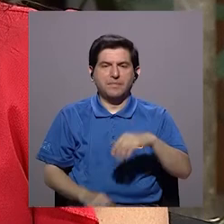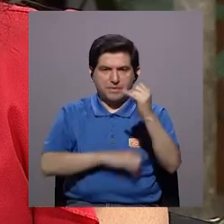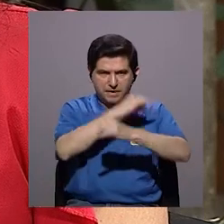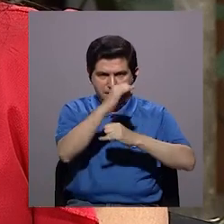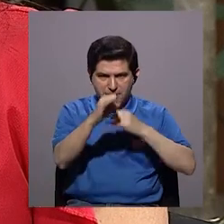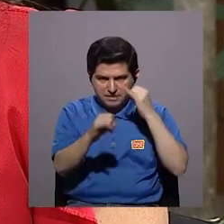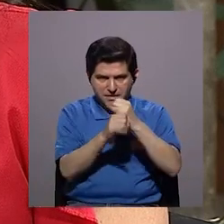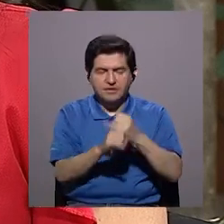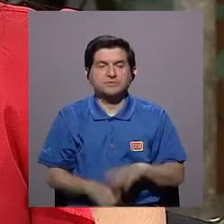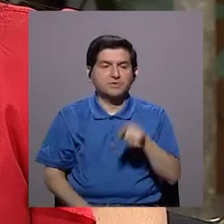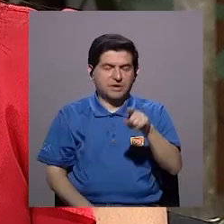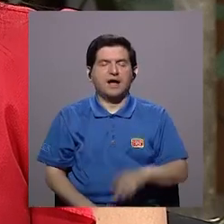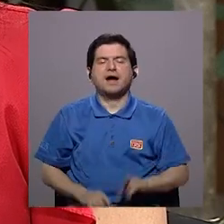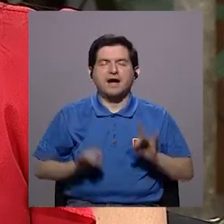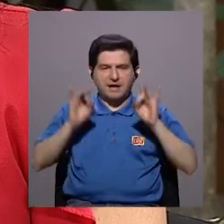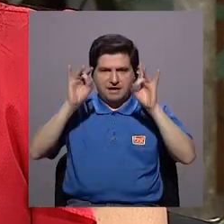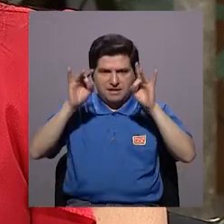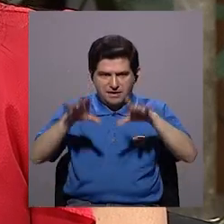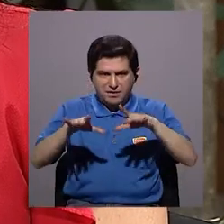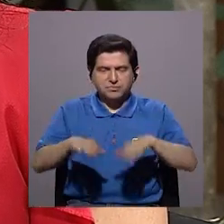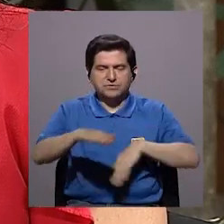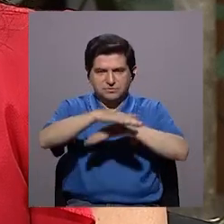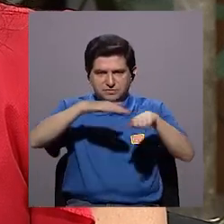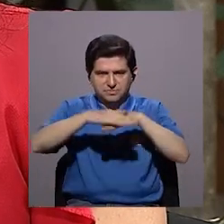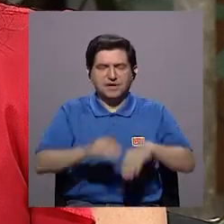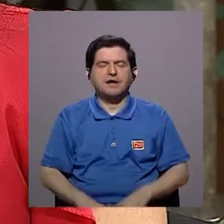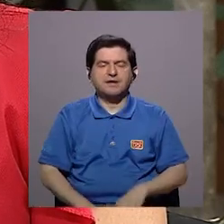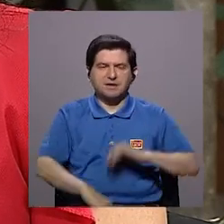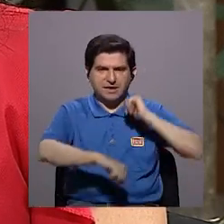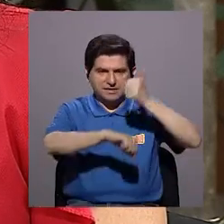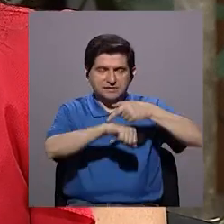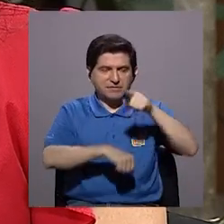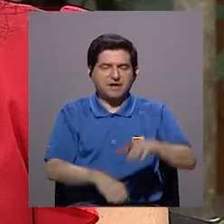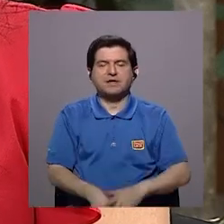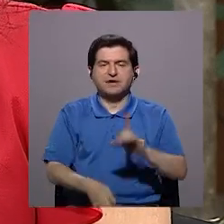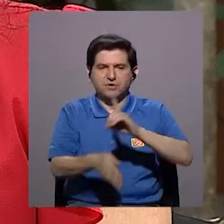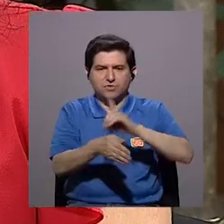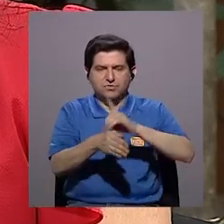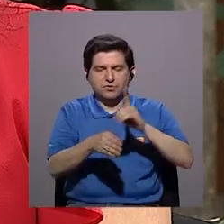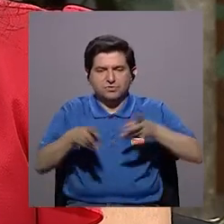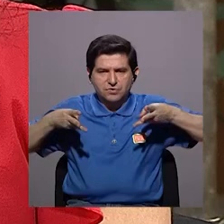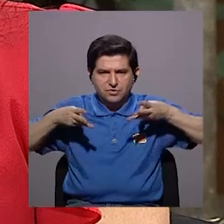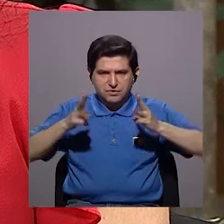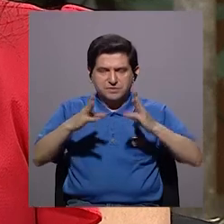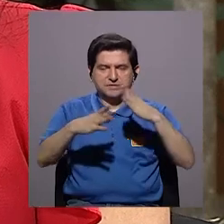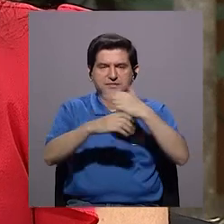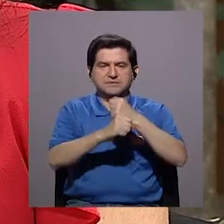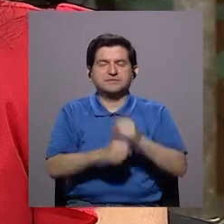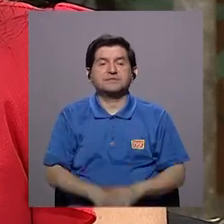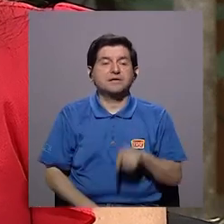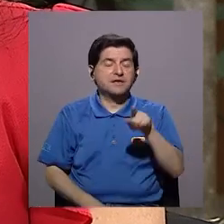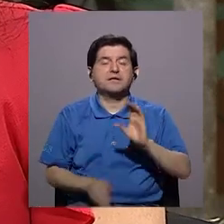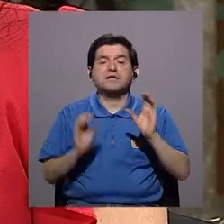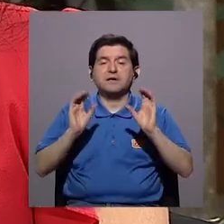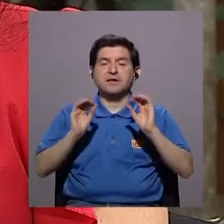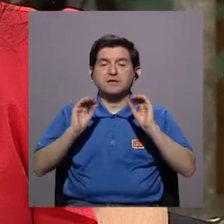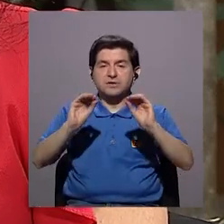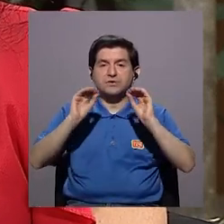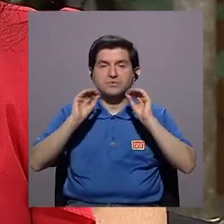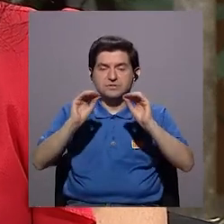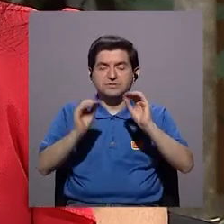está en Australia, que de ahí son los doctores Billings, que fueron los que crearon el método, y ellos se encargan de ir a dar los cursos,